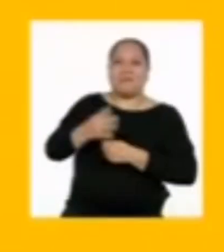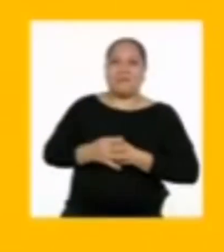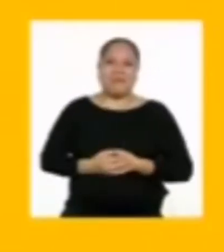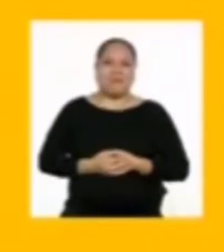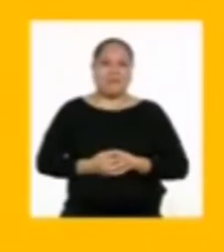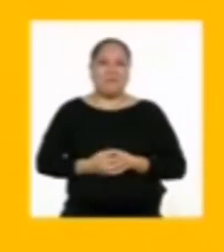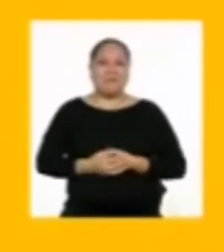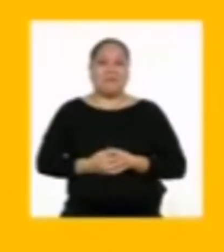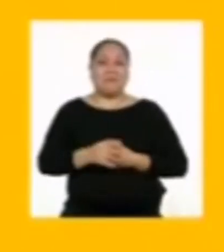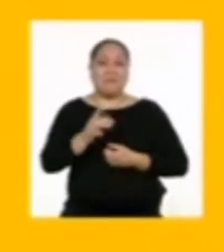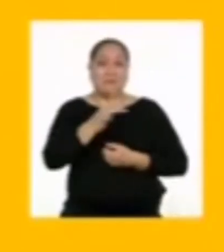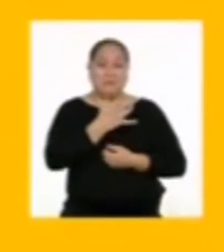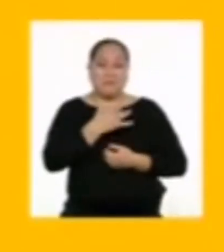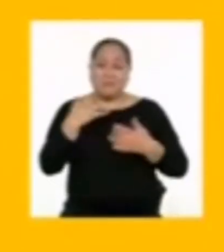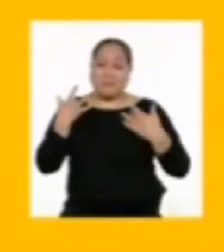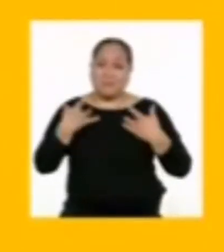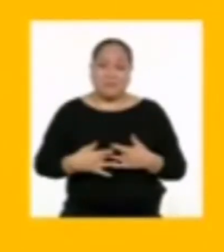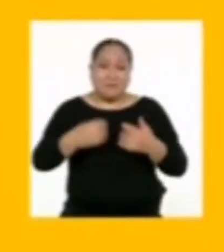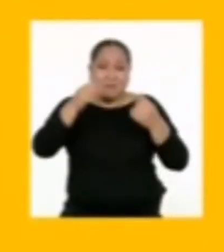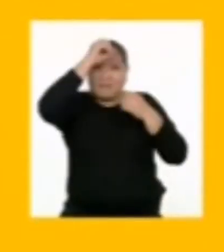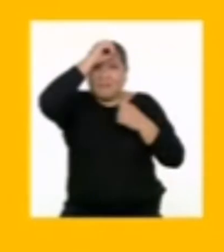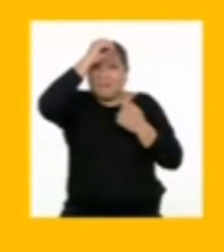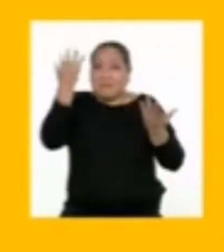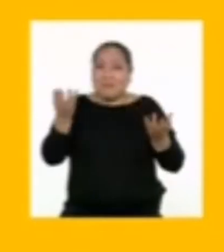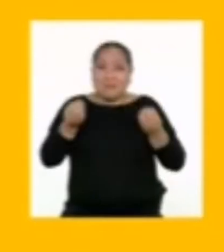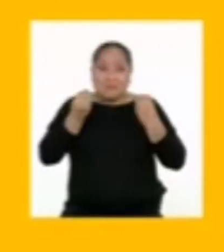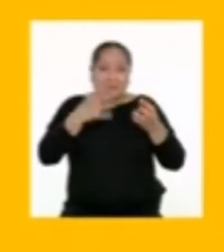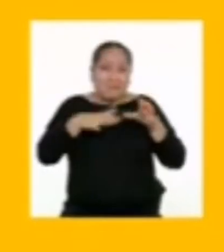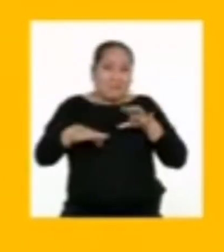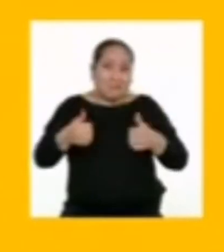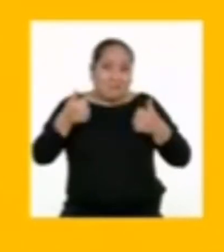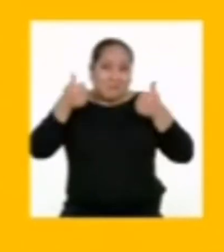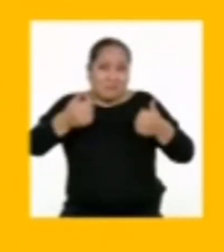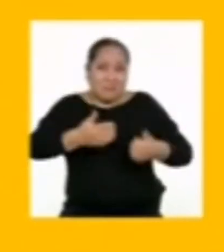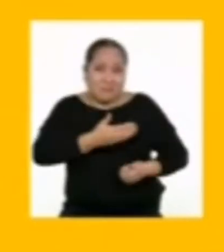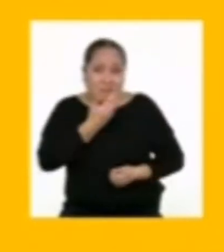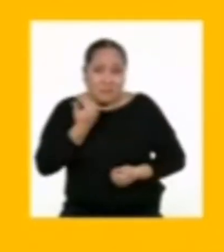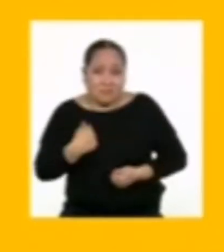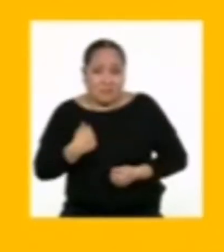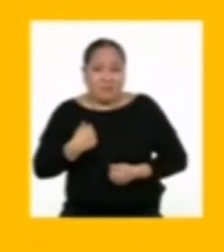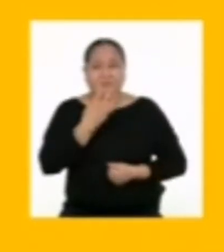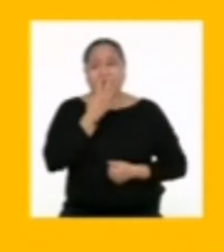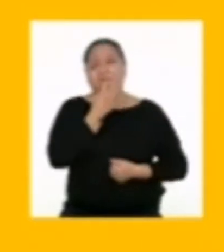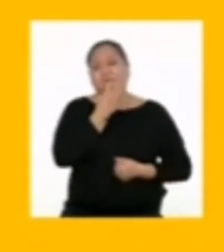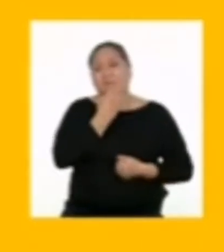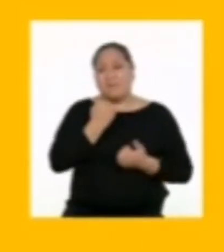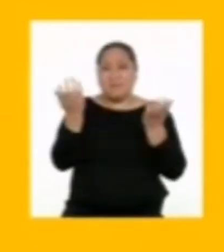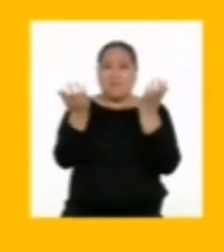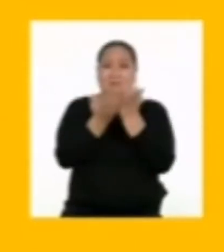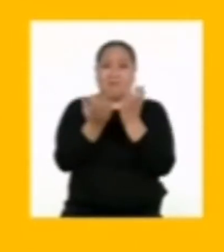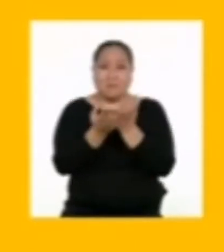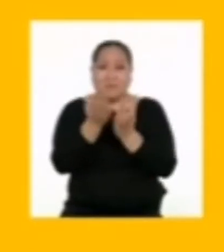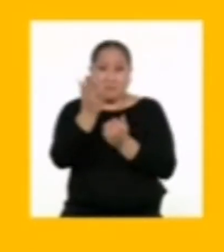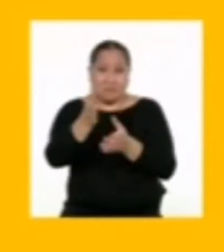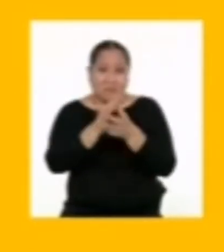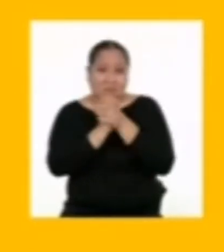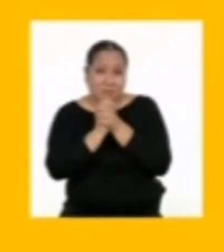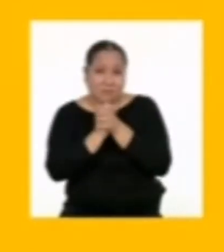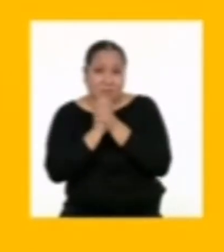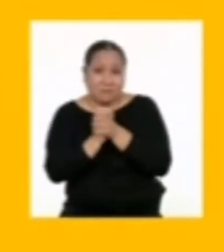¿Te sientes triste y no sabes qué hacer para sentirte mejor? ¿Extrañas el cole y a tus amigas y amigos?